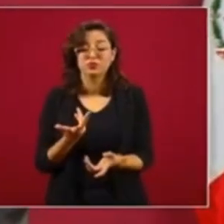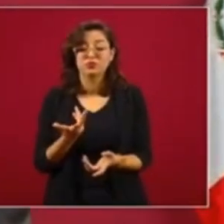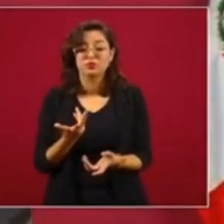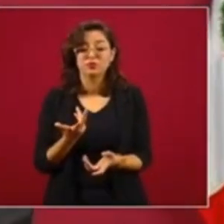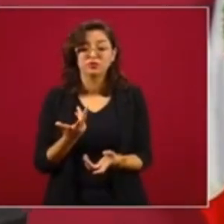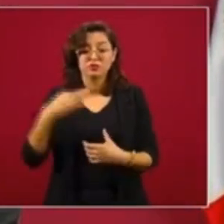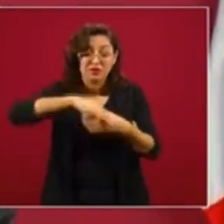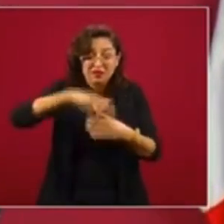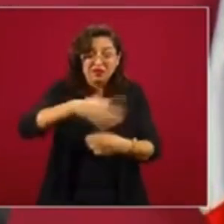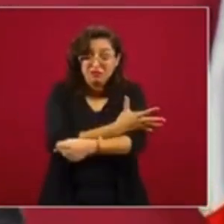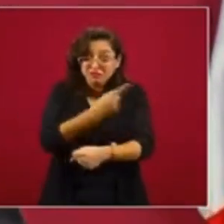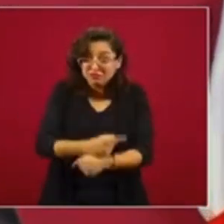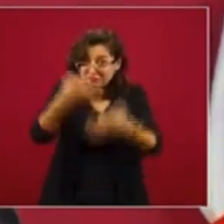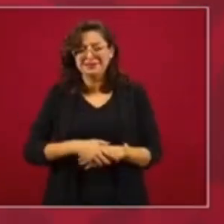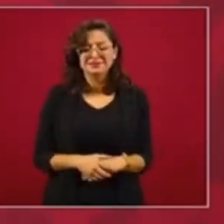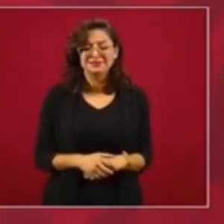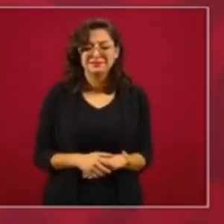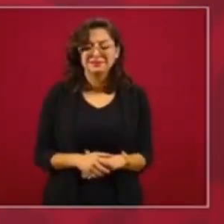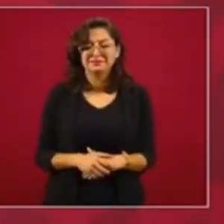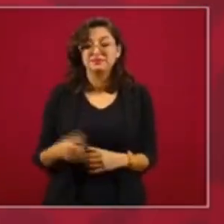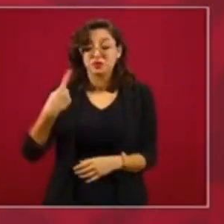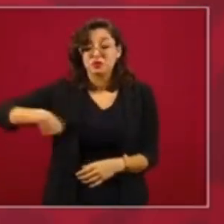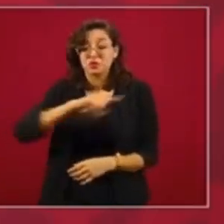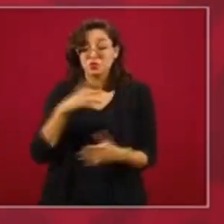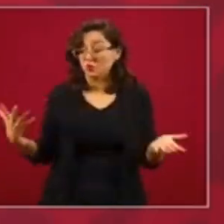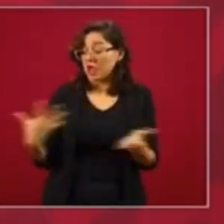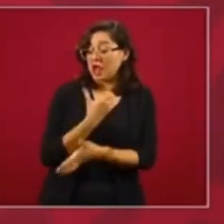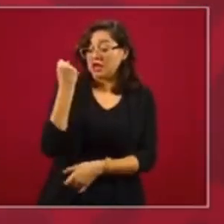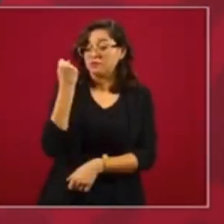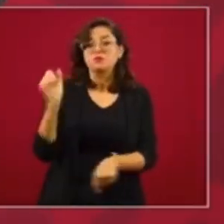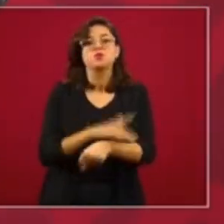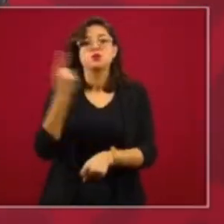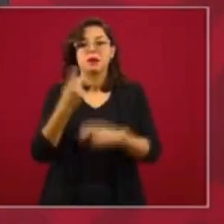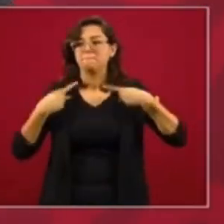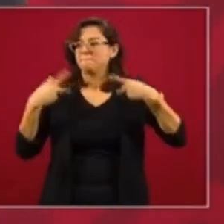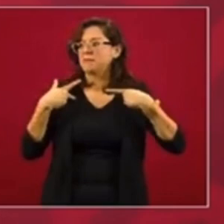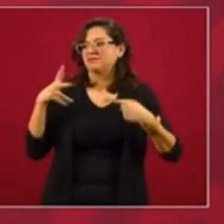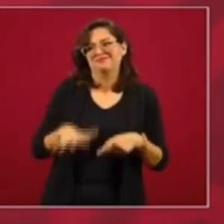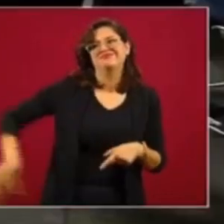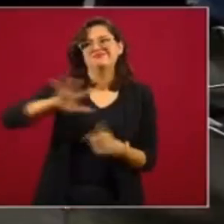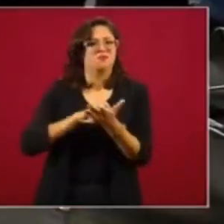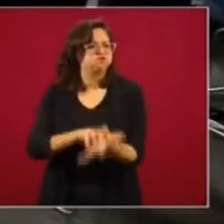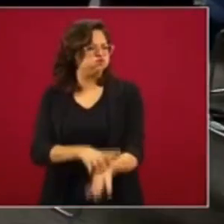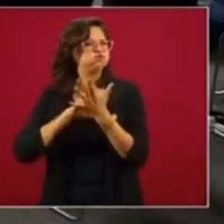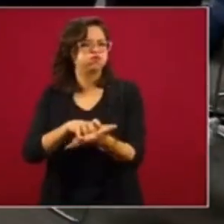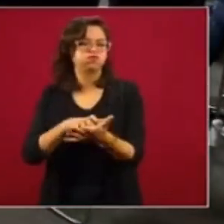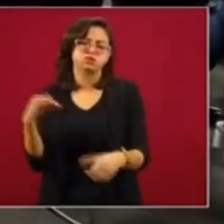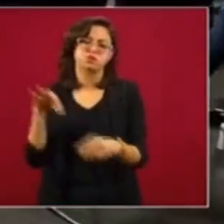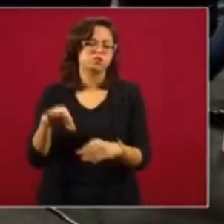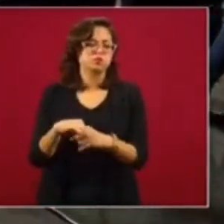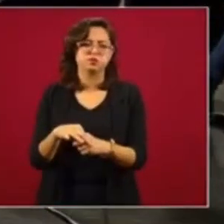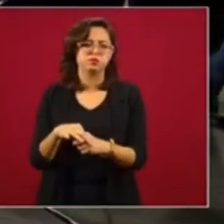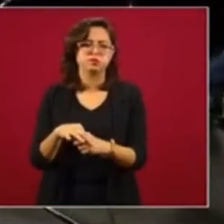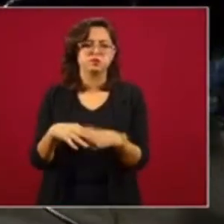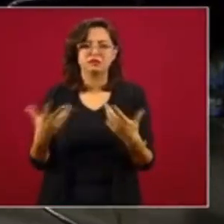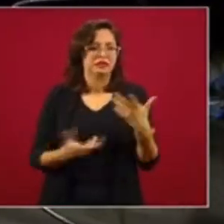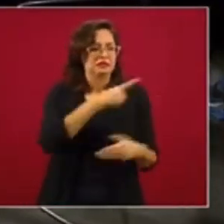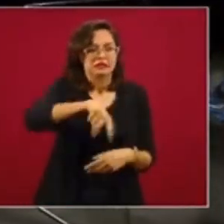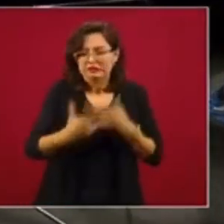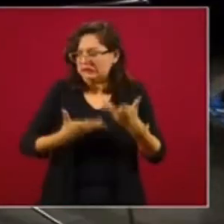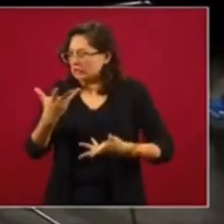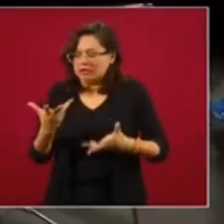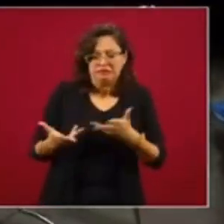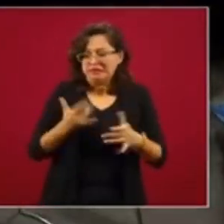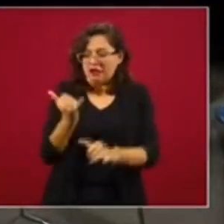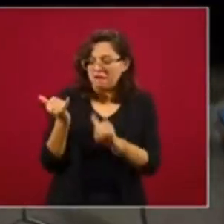elecciones limpias y libres. Nosotros triunfamos porque fue una ola. Era imposible